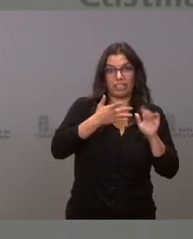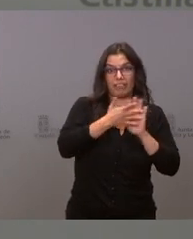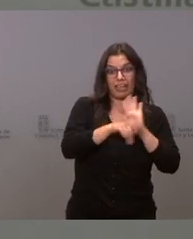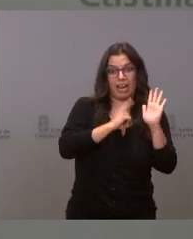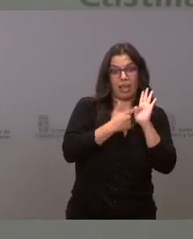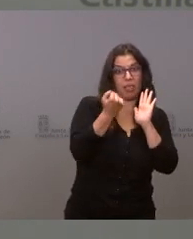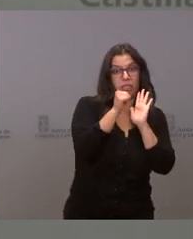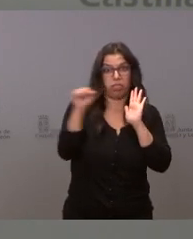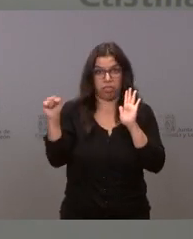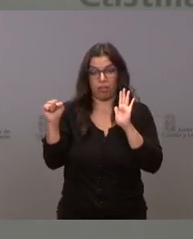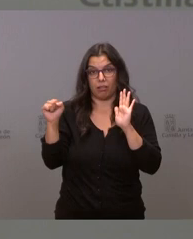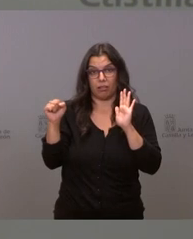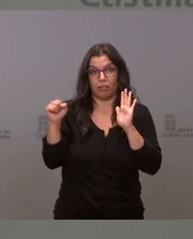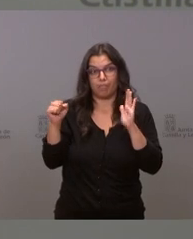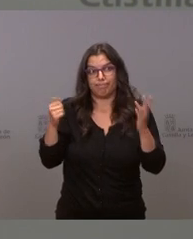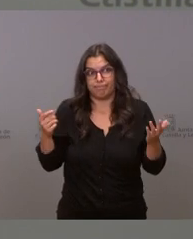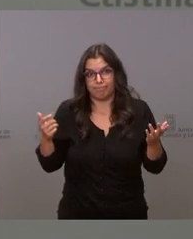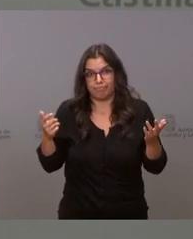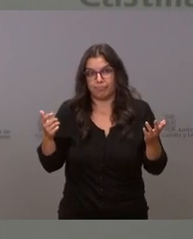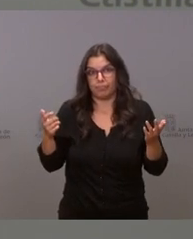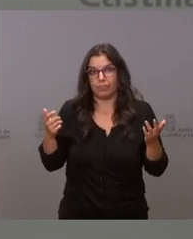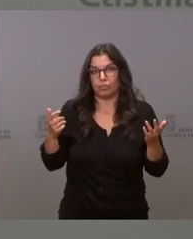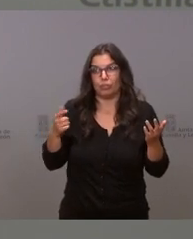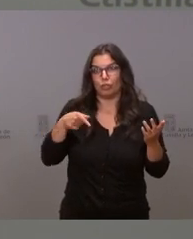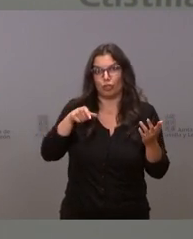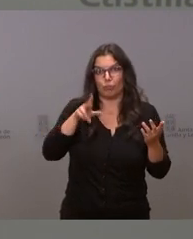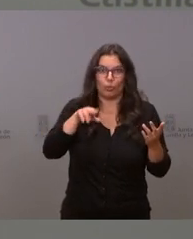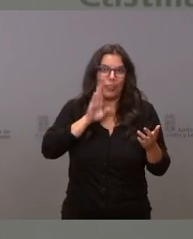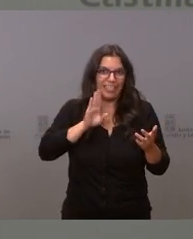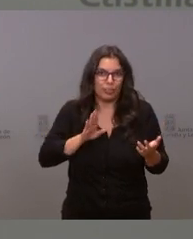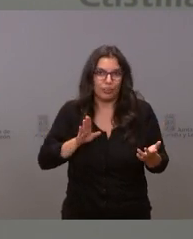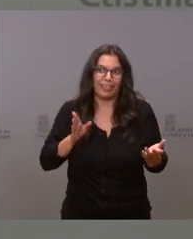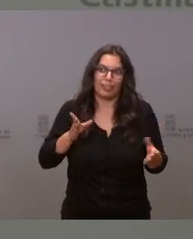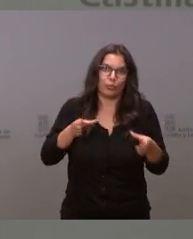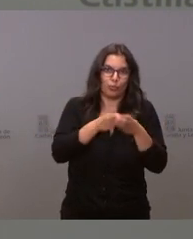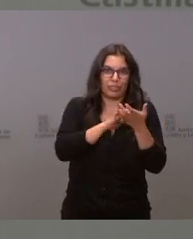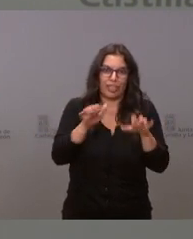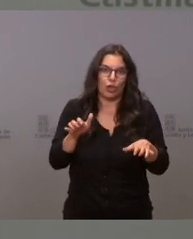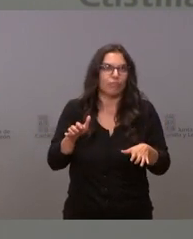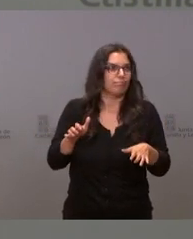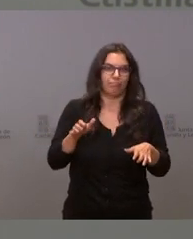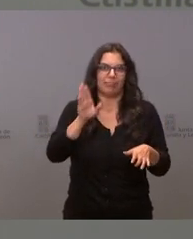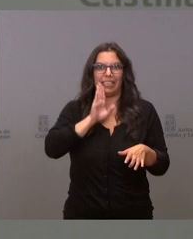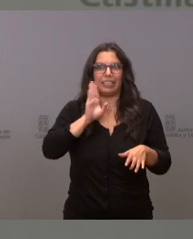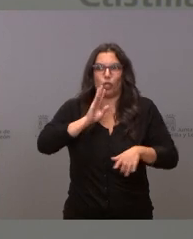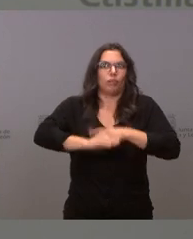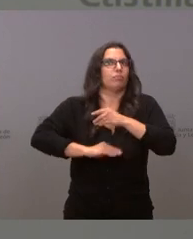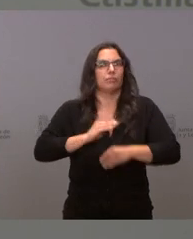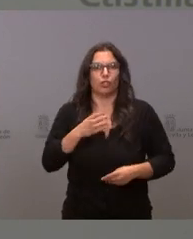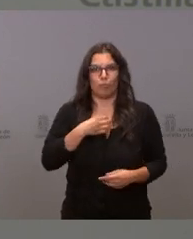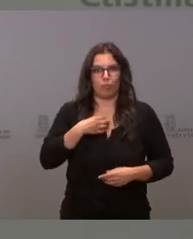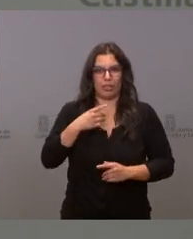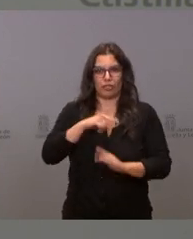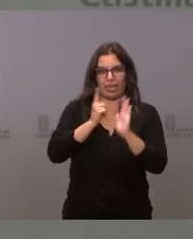sabiendas que como saben ustedes esto es también un delito y la Junta de Castellón no puede permitirse ir en contra